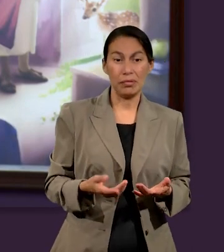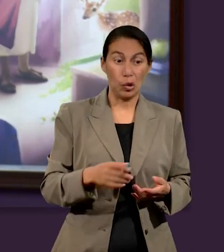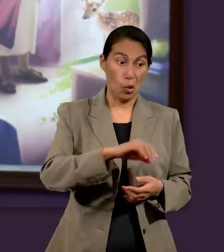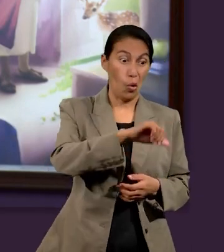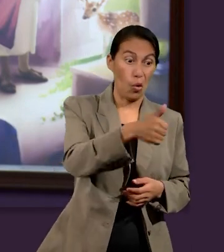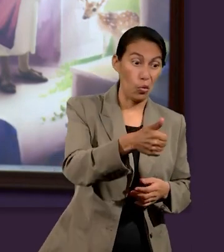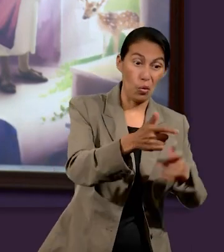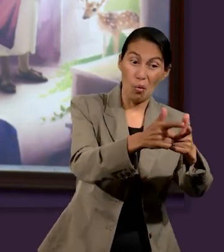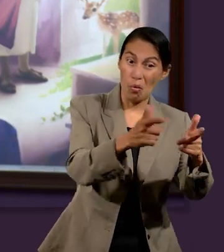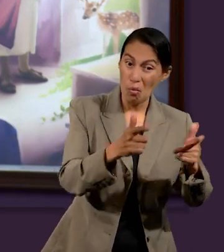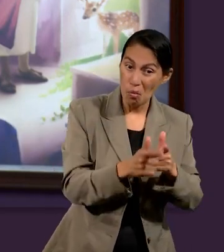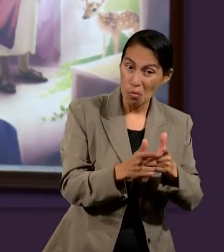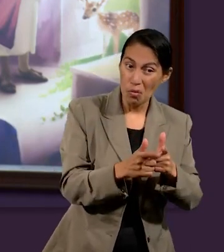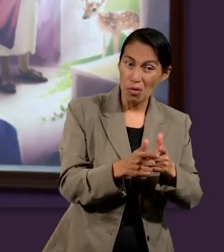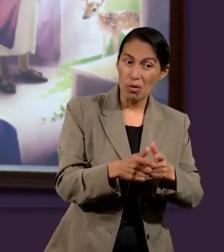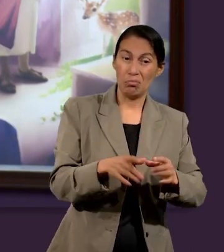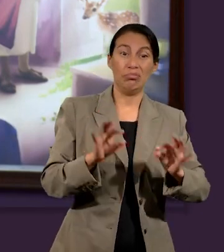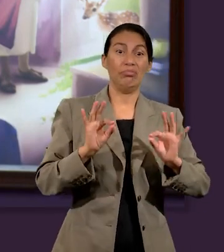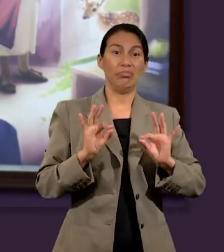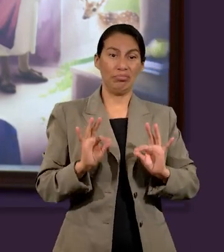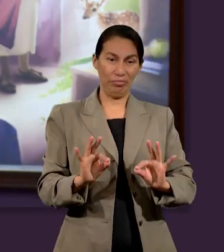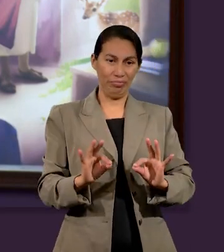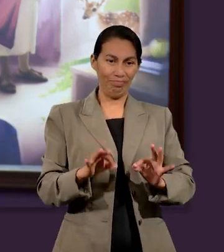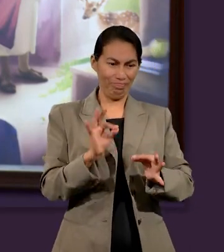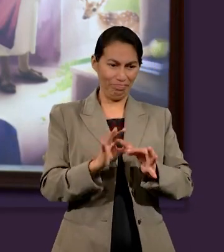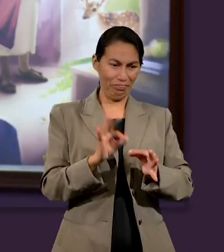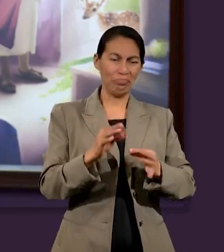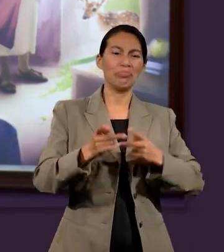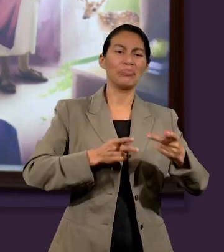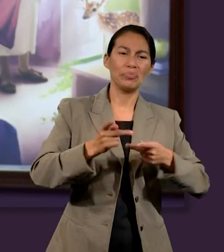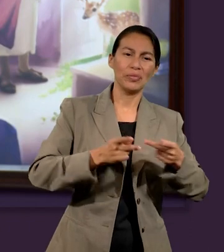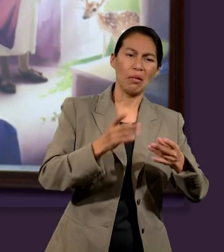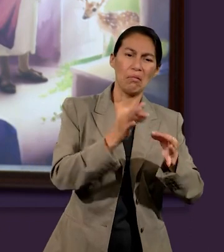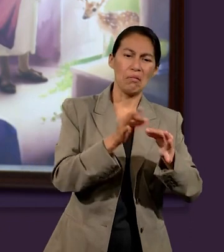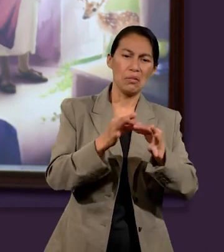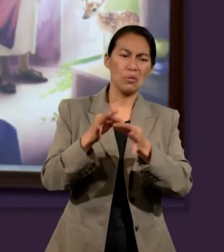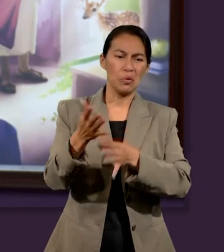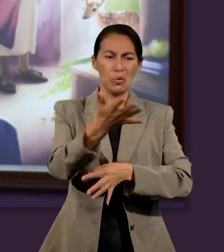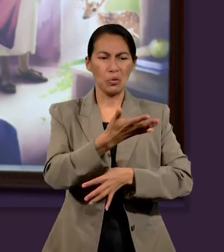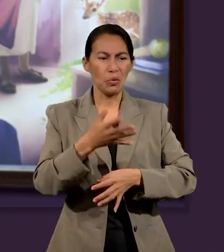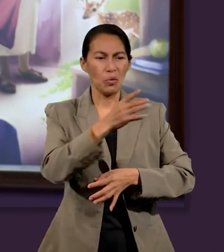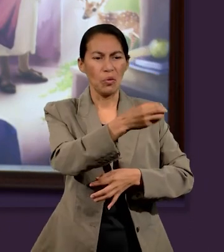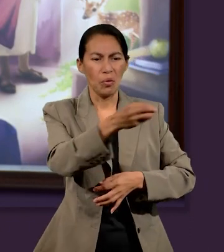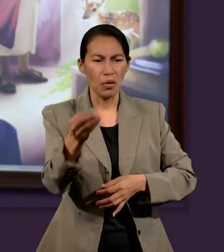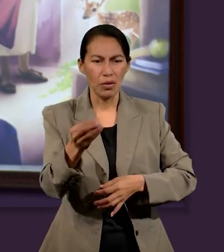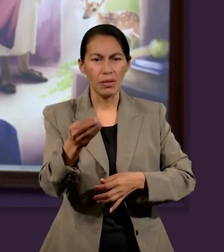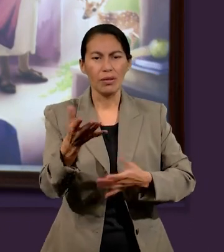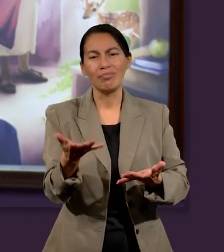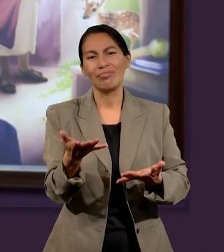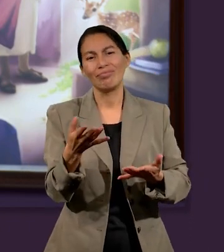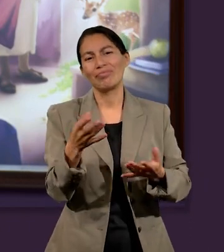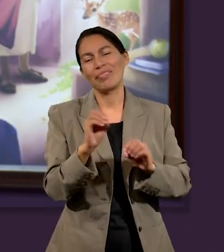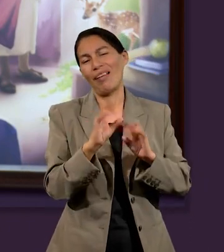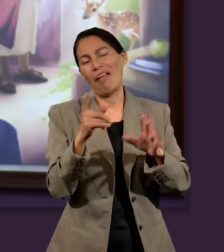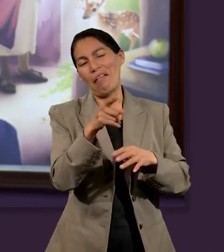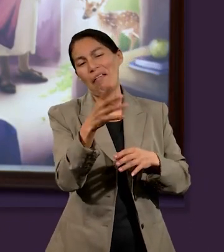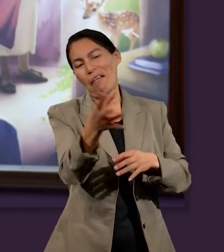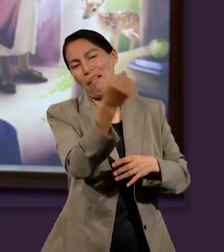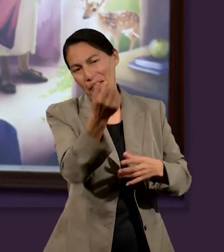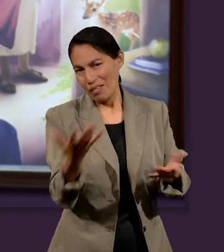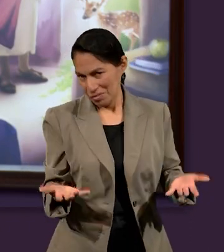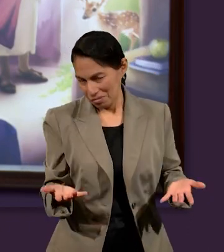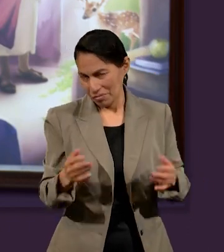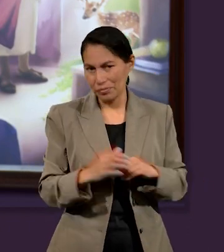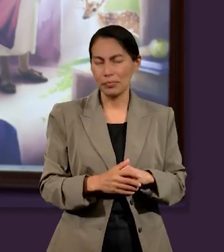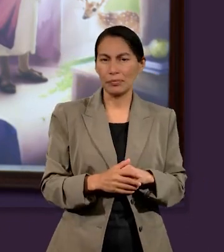baja. Que tiene miedo. Que tiene mucho miedo. Y voy a enfrentar un ejército más grande, mejor preparado. Pues dos más dos